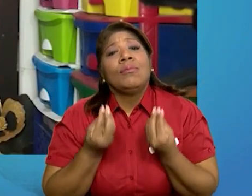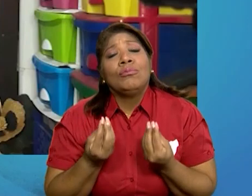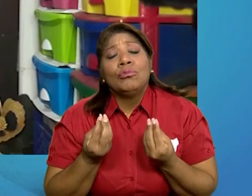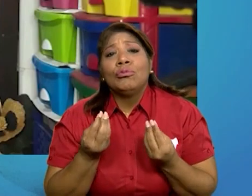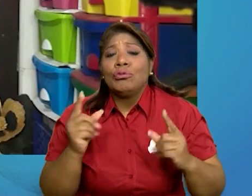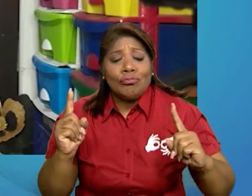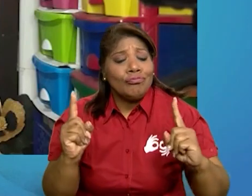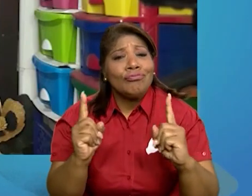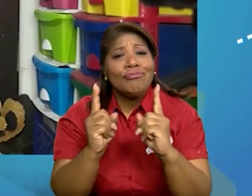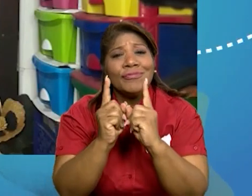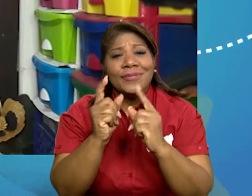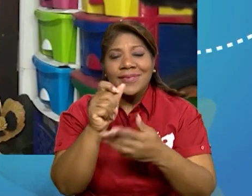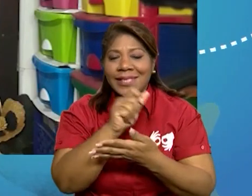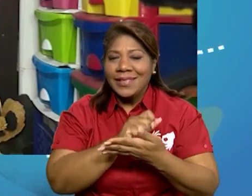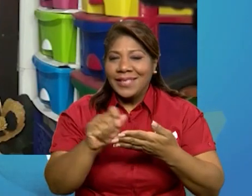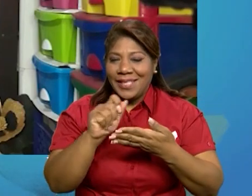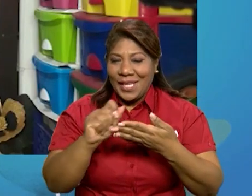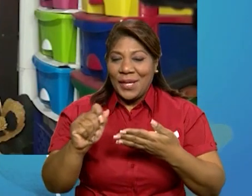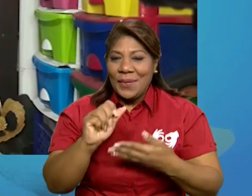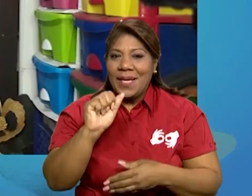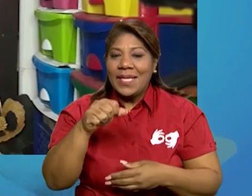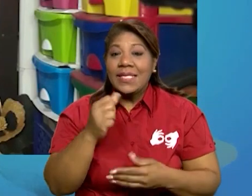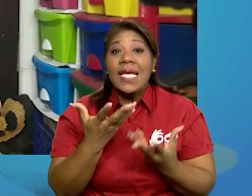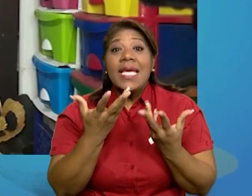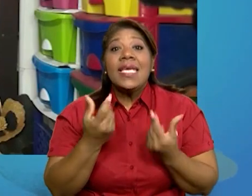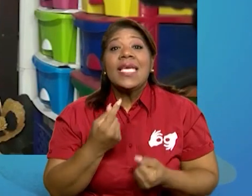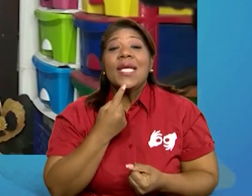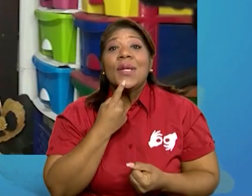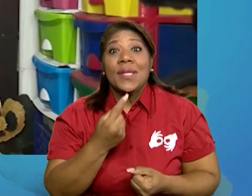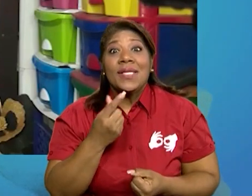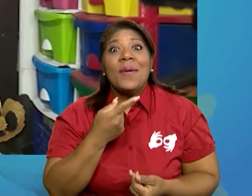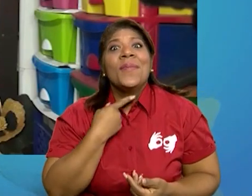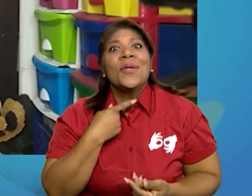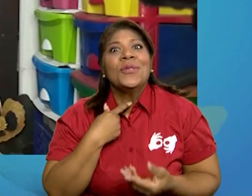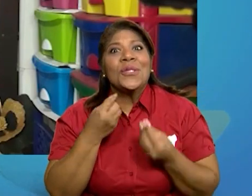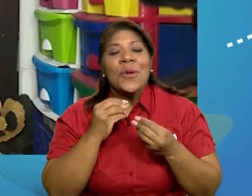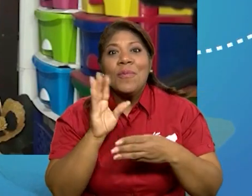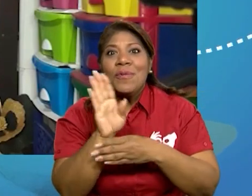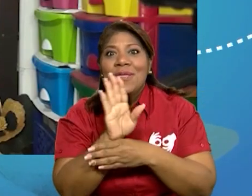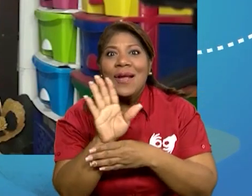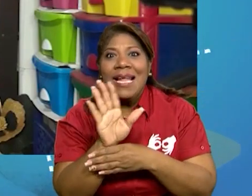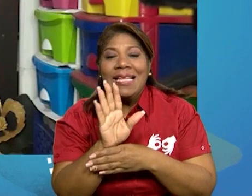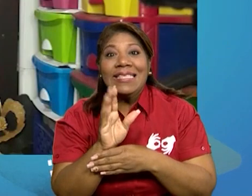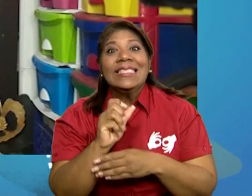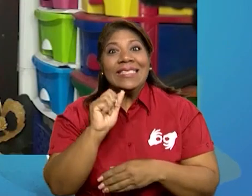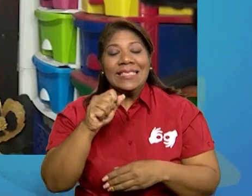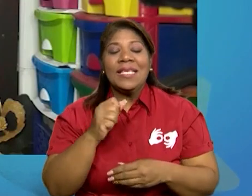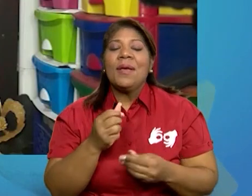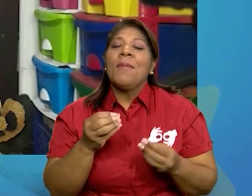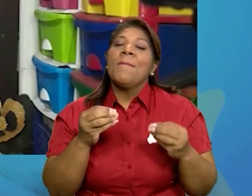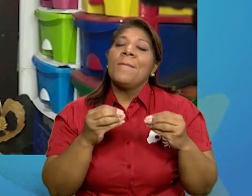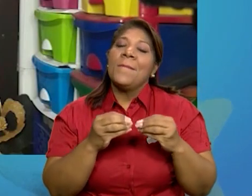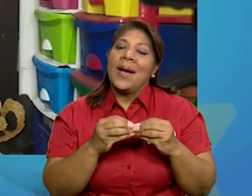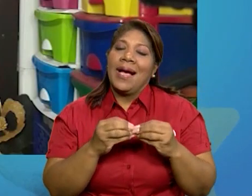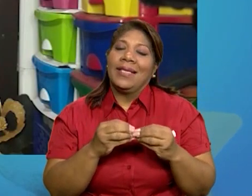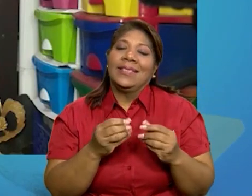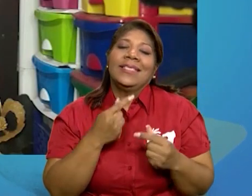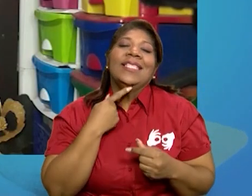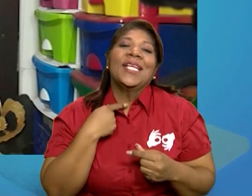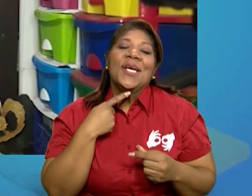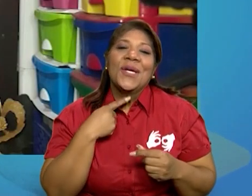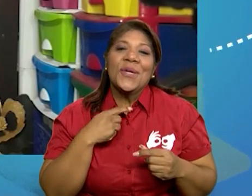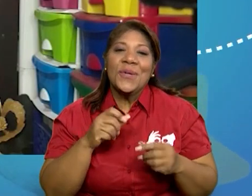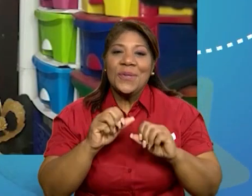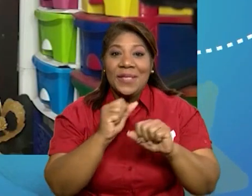pero saben, les quiero decir algo. Me gustó la virtualidad, pero más me agrada estudiar con mis compañeros